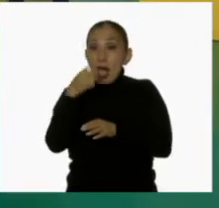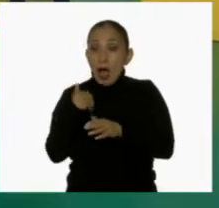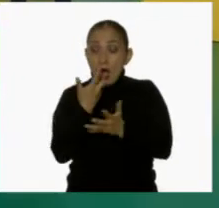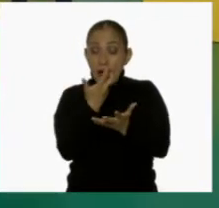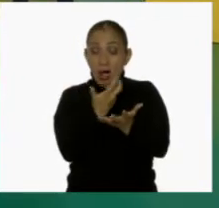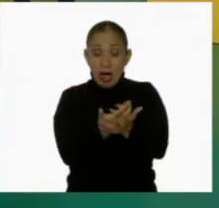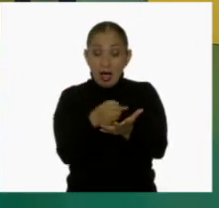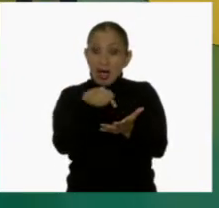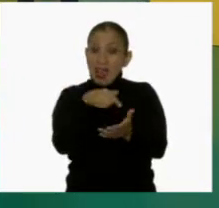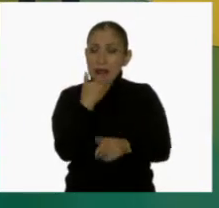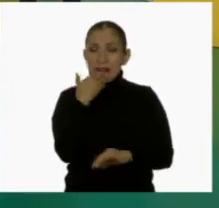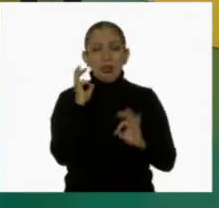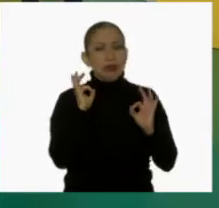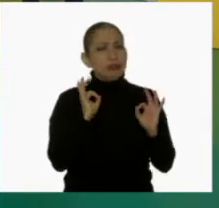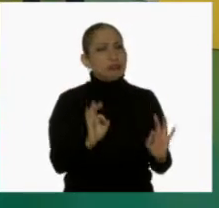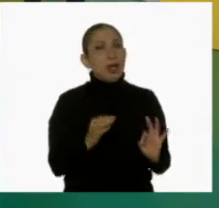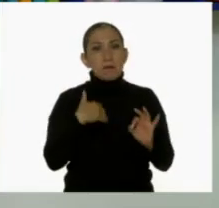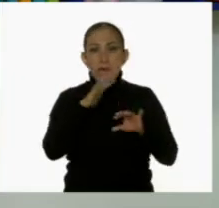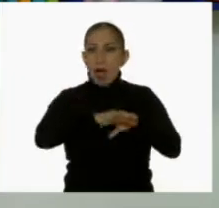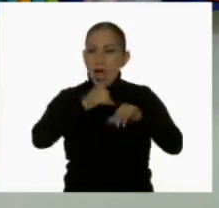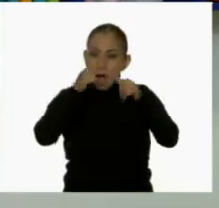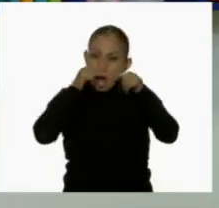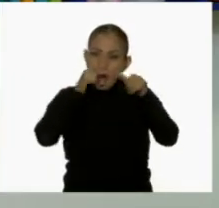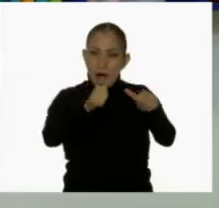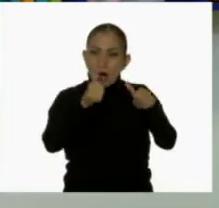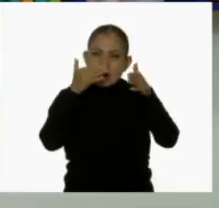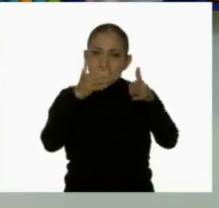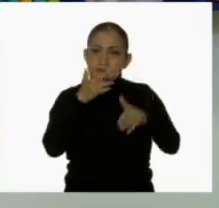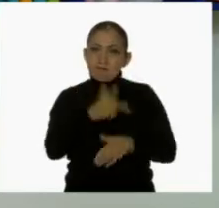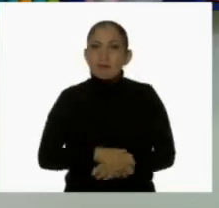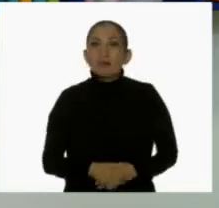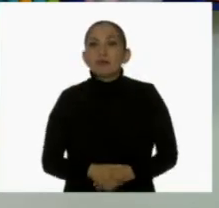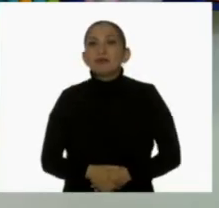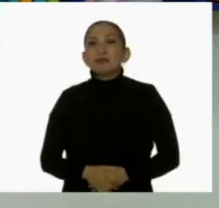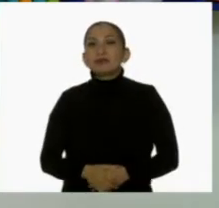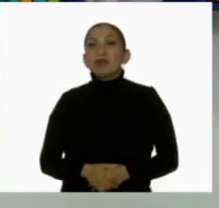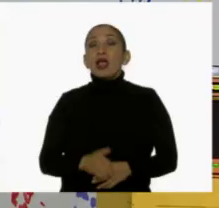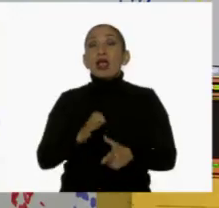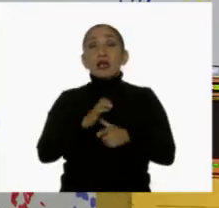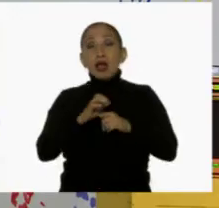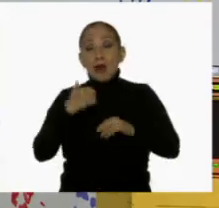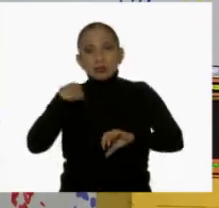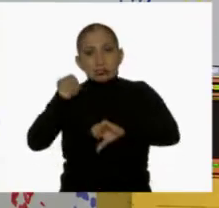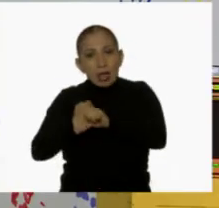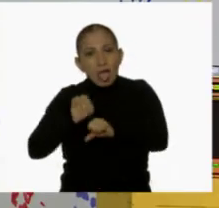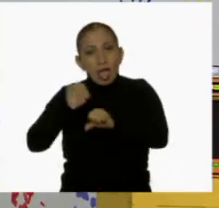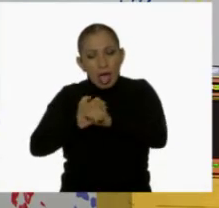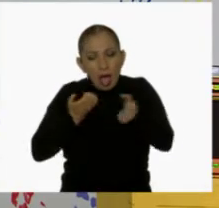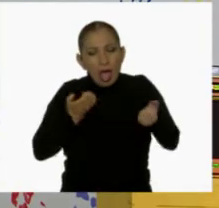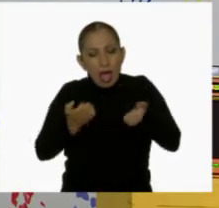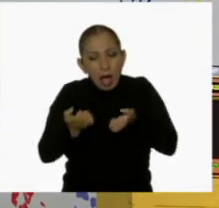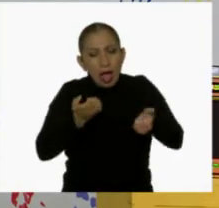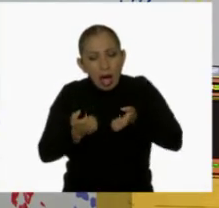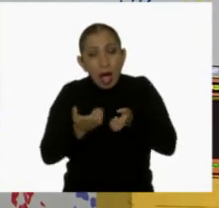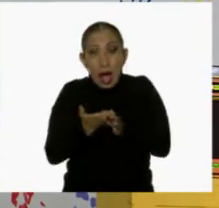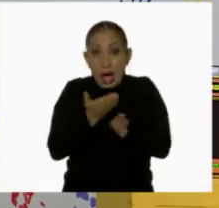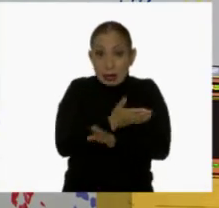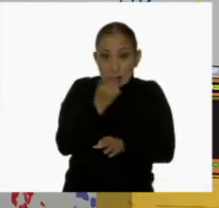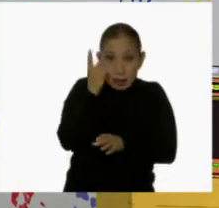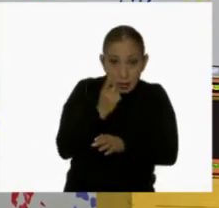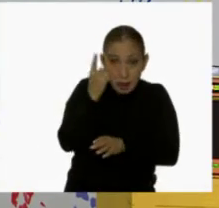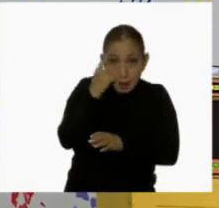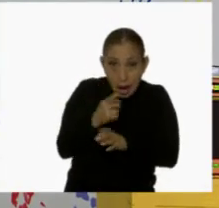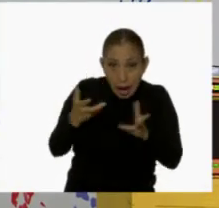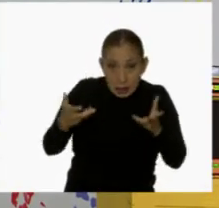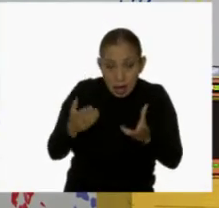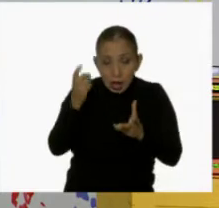descanso nos ayuda a estar más atentos y atentas. Entonces, ¿debemos practicar actividad física antes de dormir para